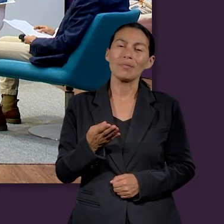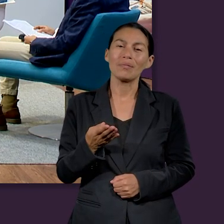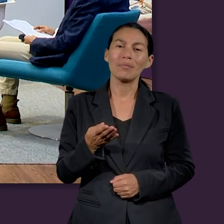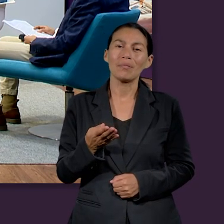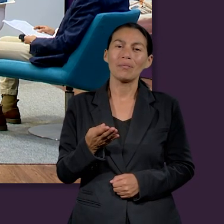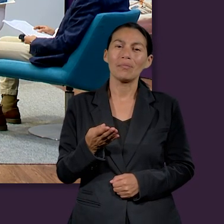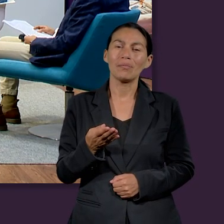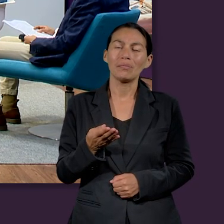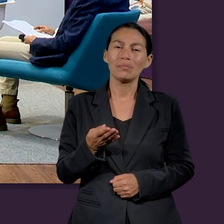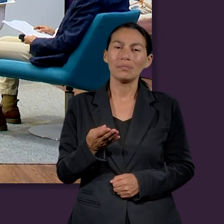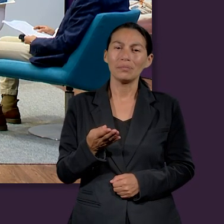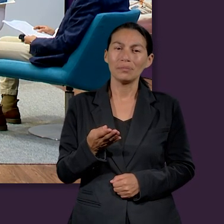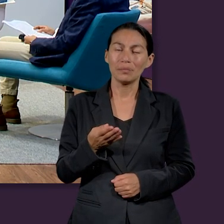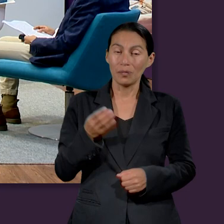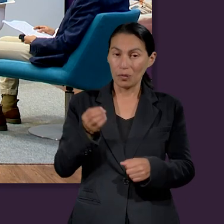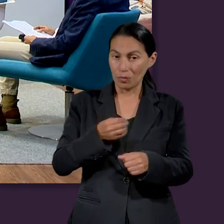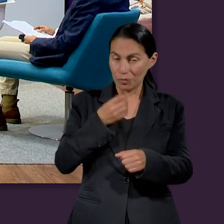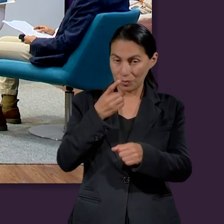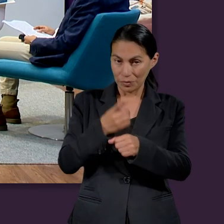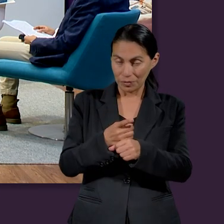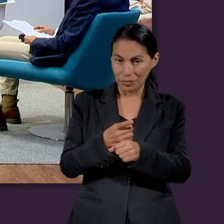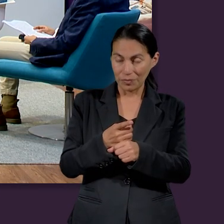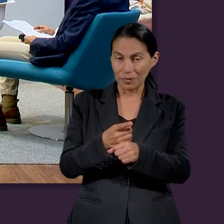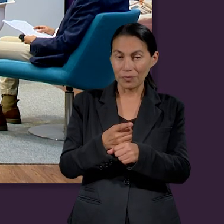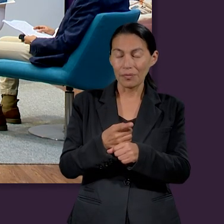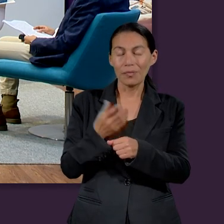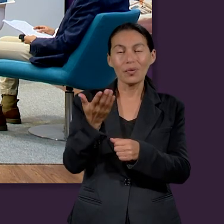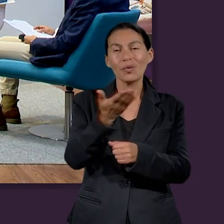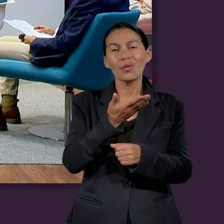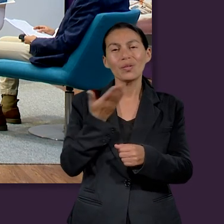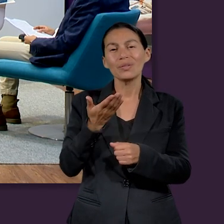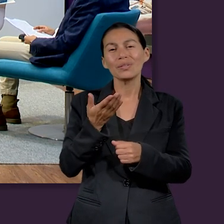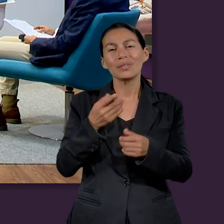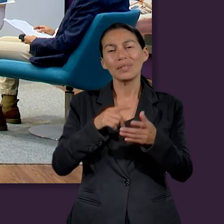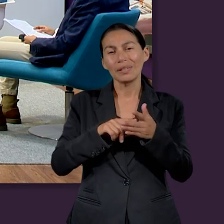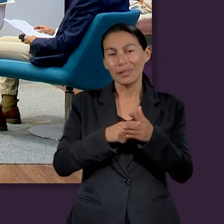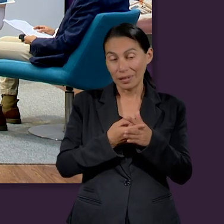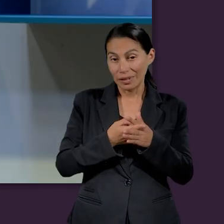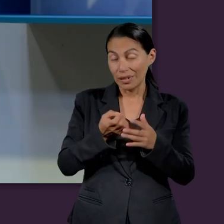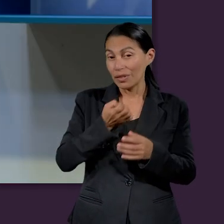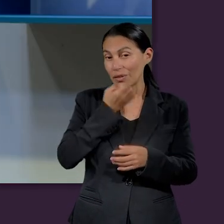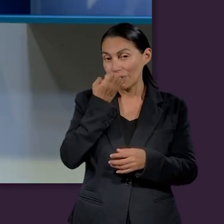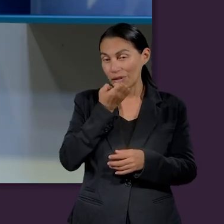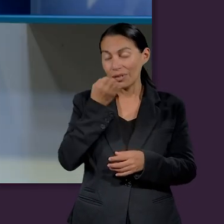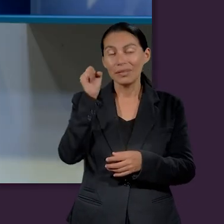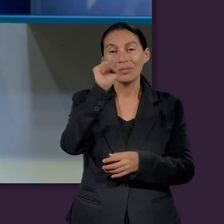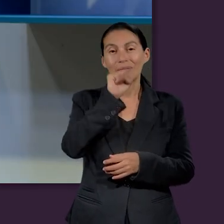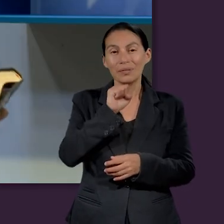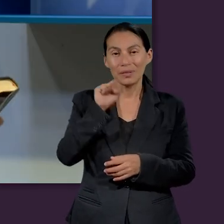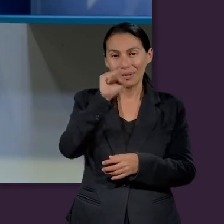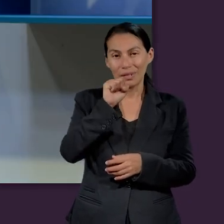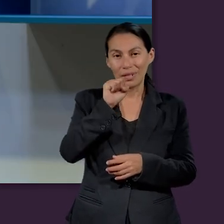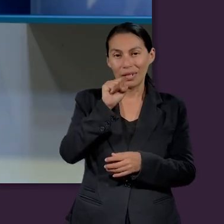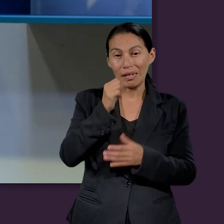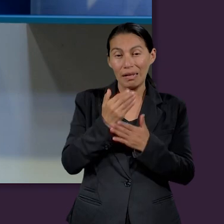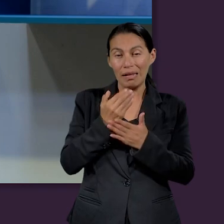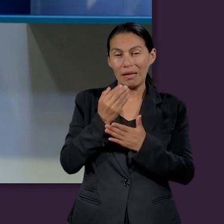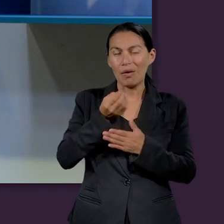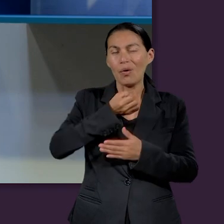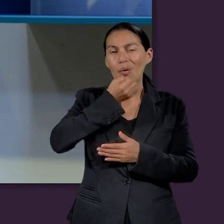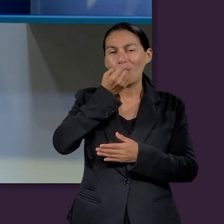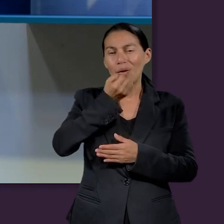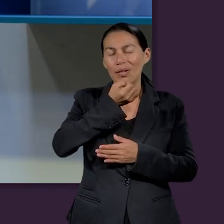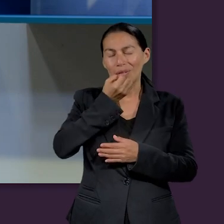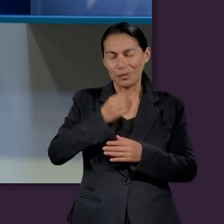Me parece. Bueno, tenemos la oportunidad de iniciar siempre nuestra Escuela Sabática